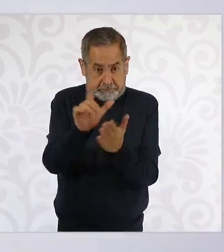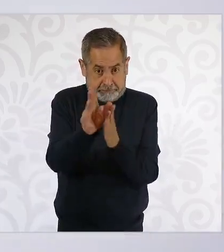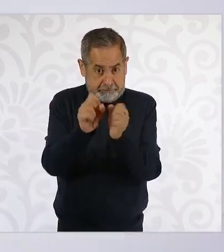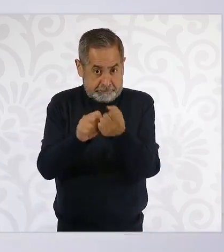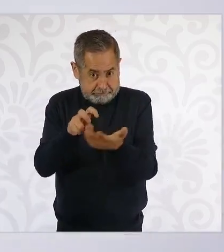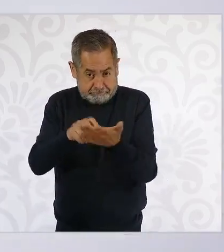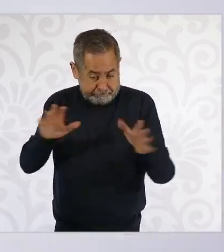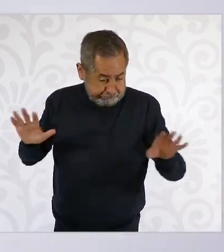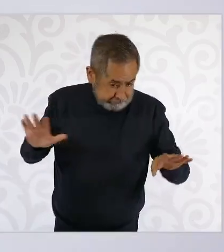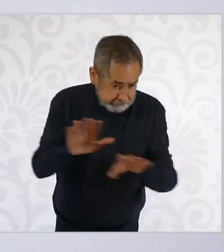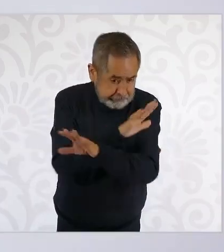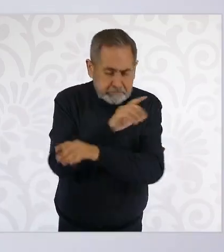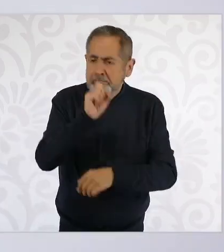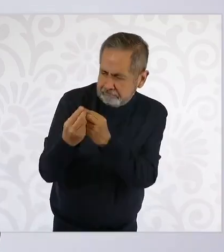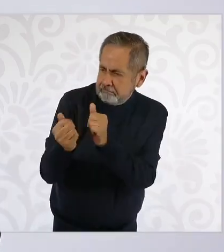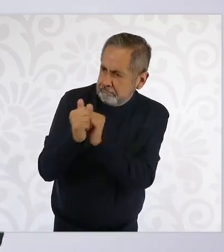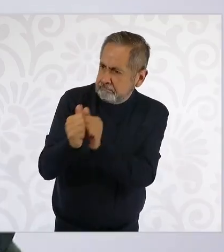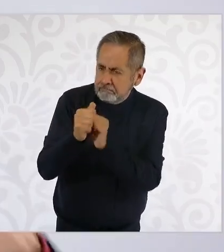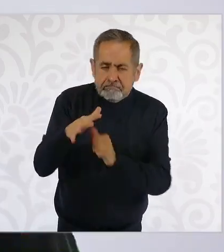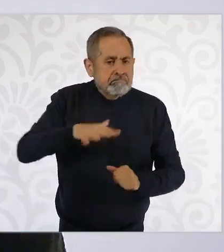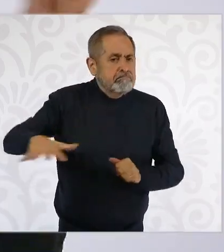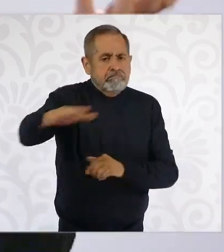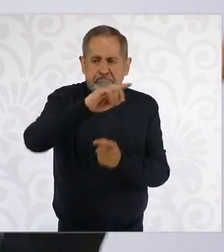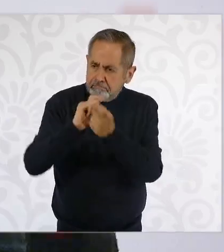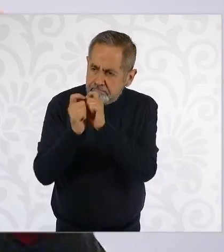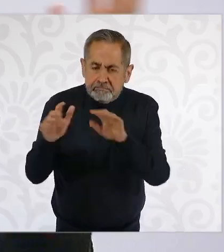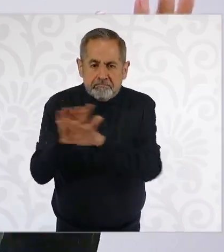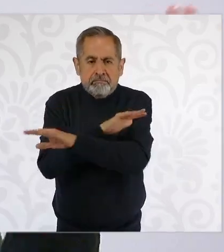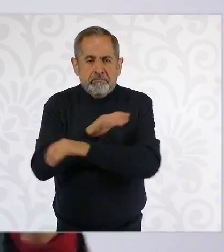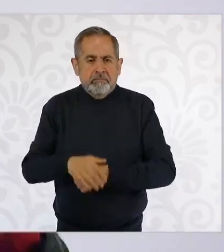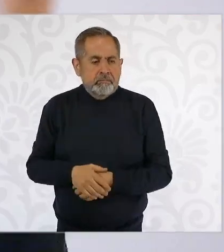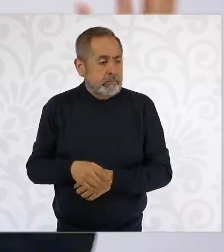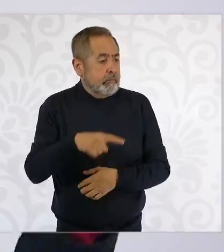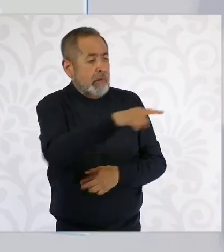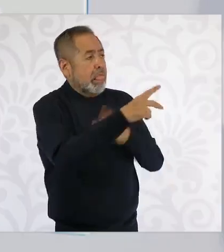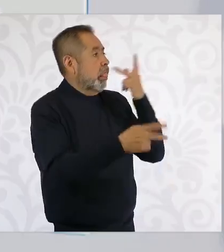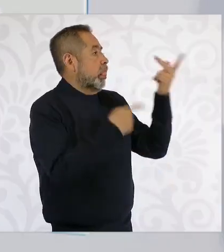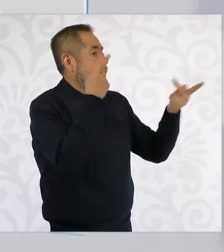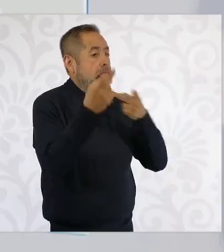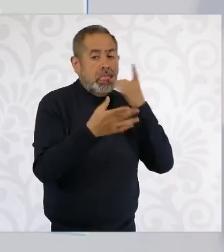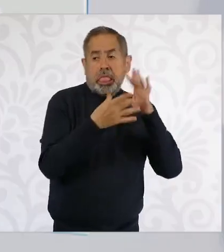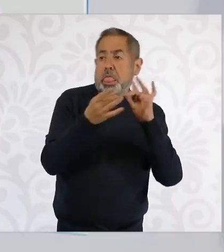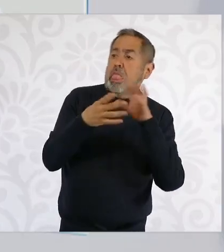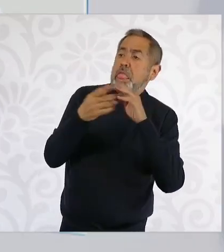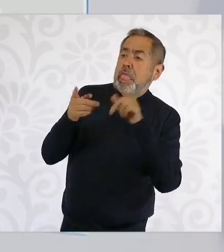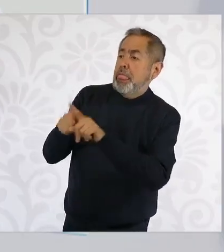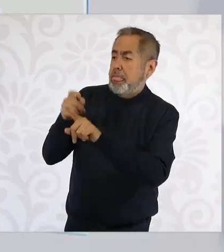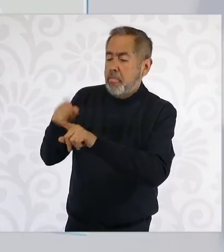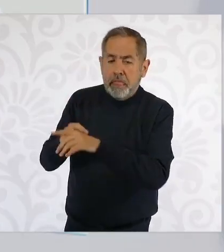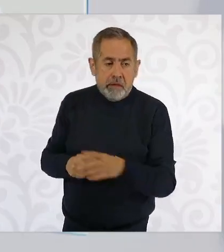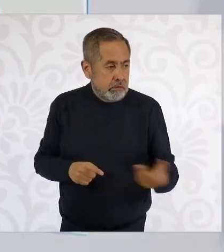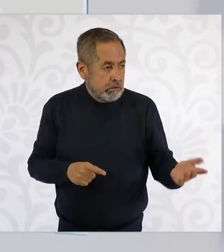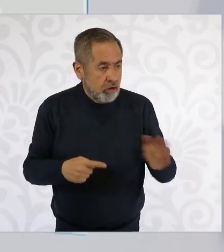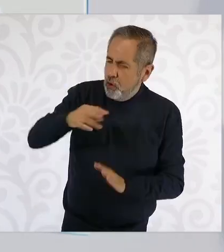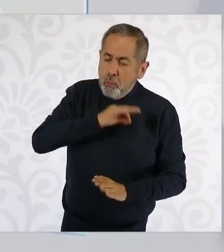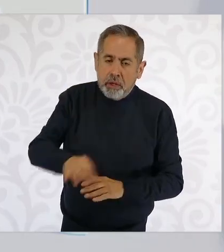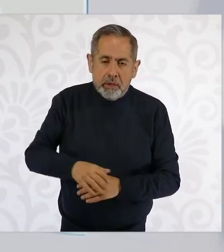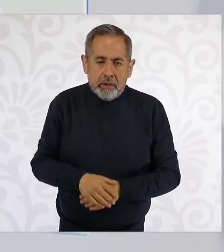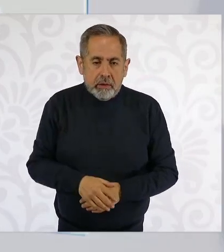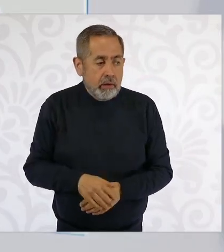este proceso de transformación. Hay algunos comentócratas que se burlan porque digo, esto va a ser ejemplo para el mundo